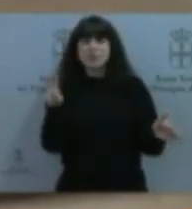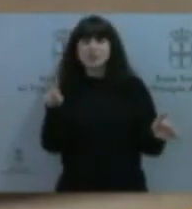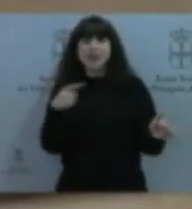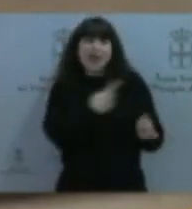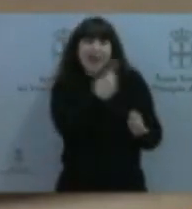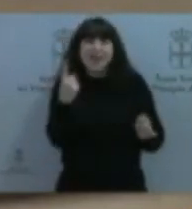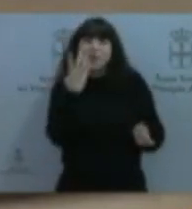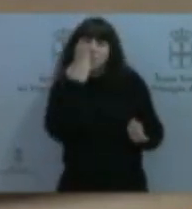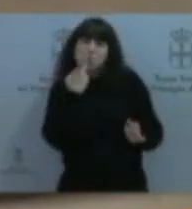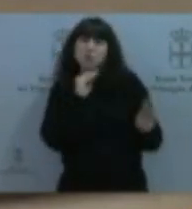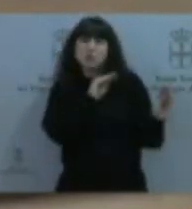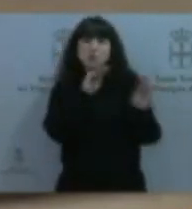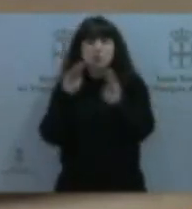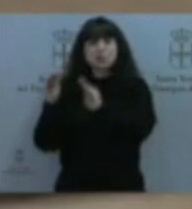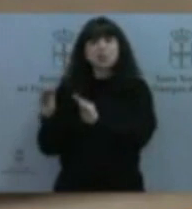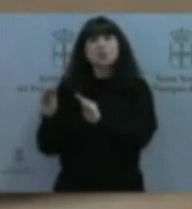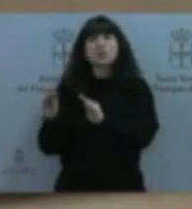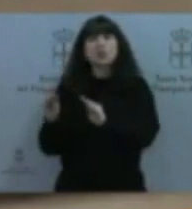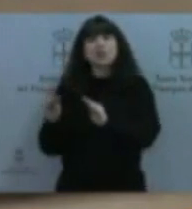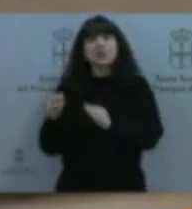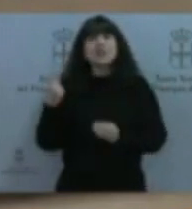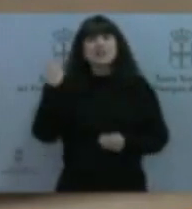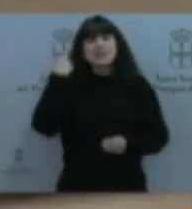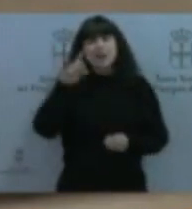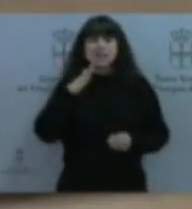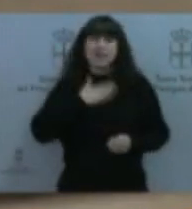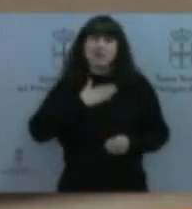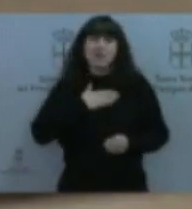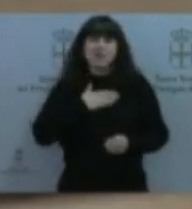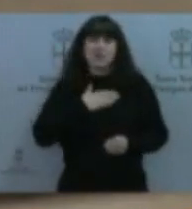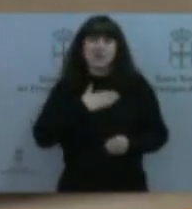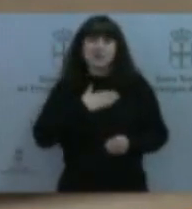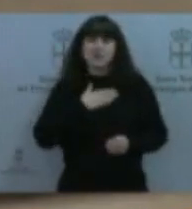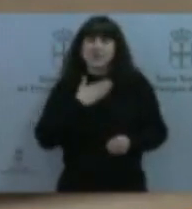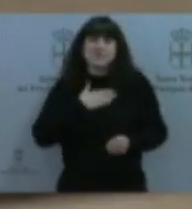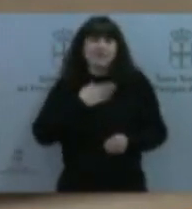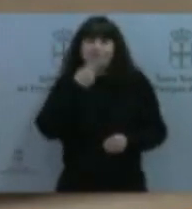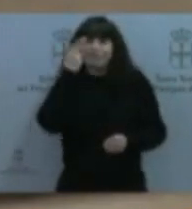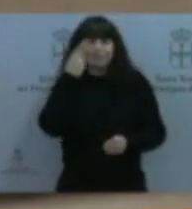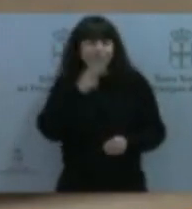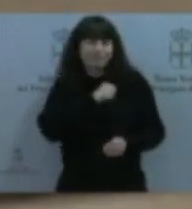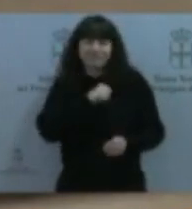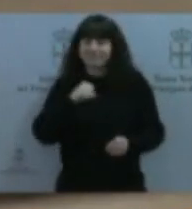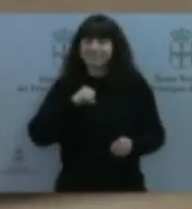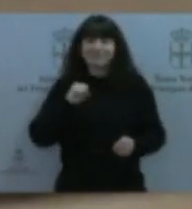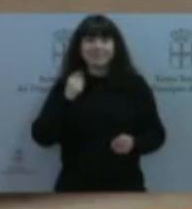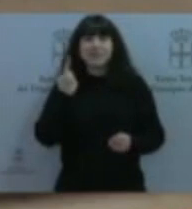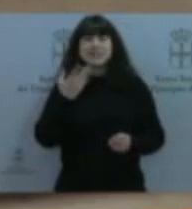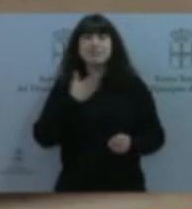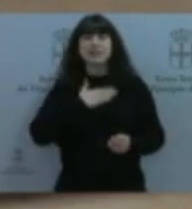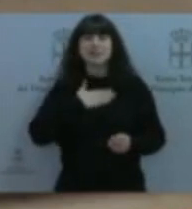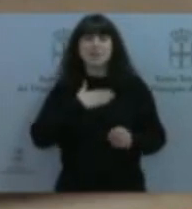que uno de mis intereses particulares ha sido el patrimonio de la historia de Asturias, por una cuestión, evidentemente,